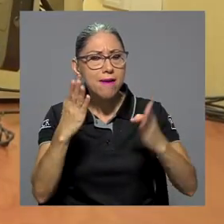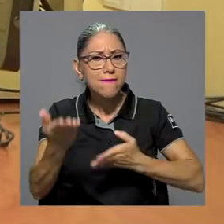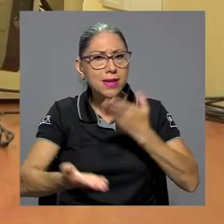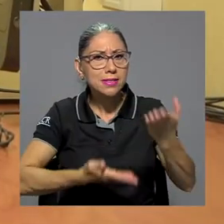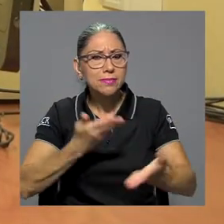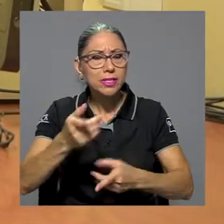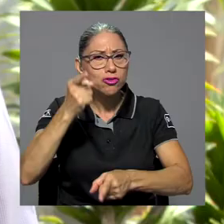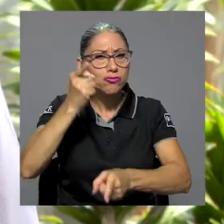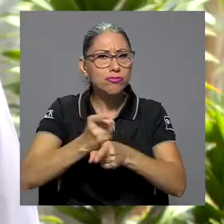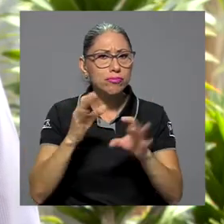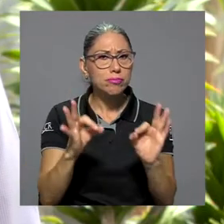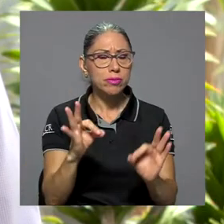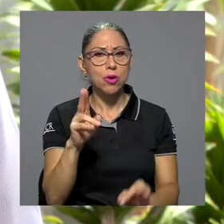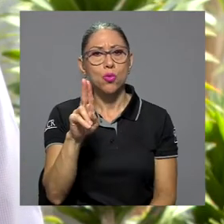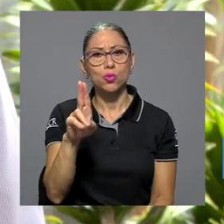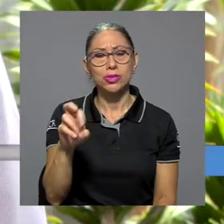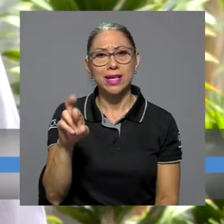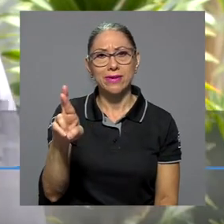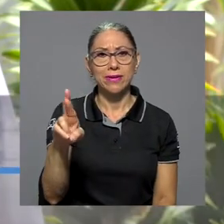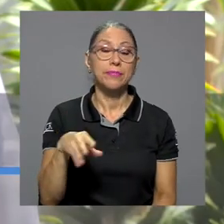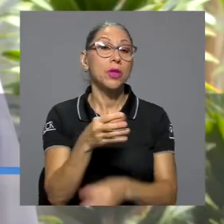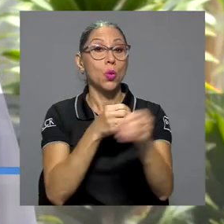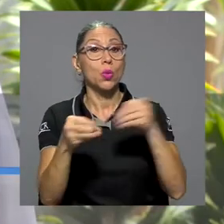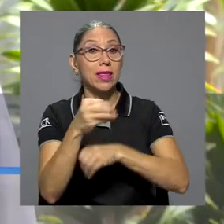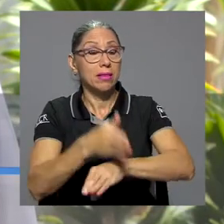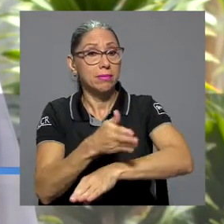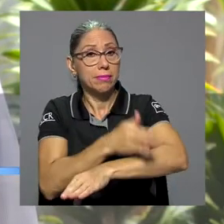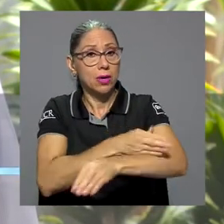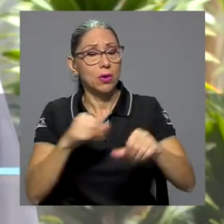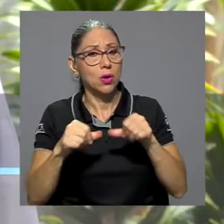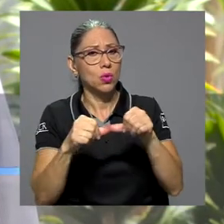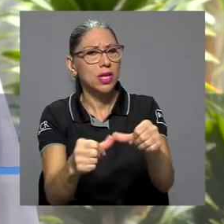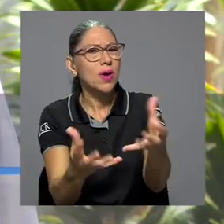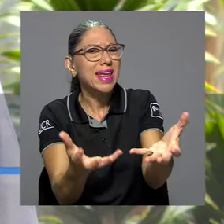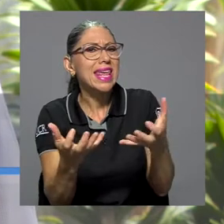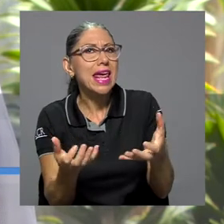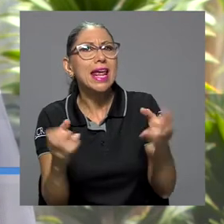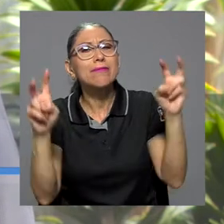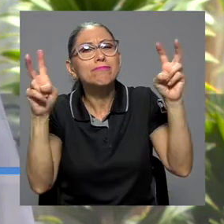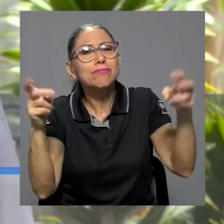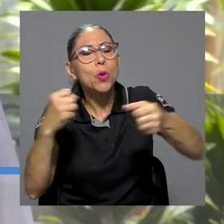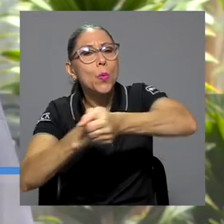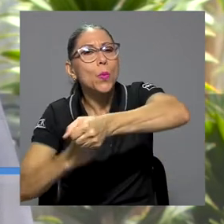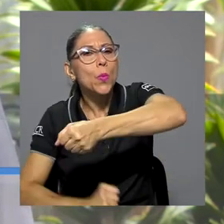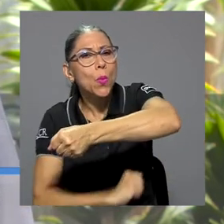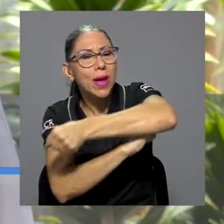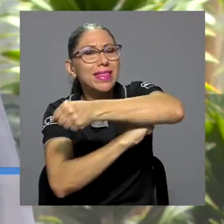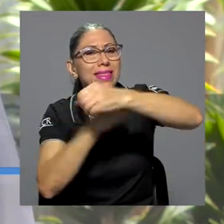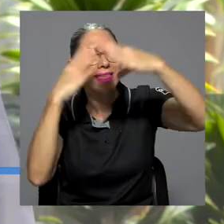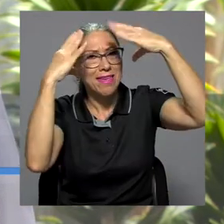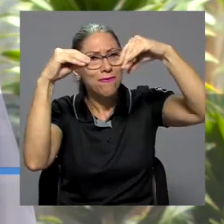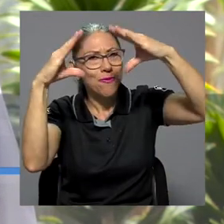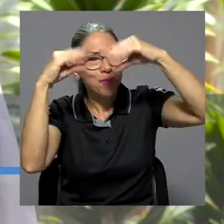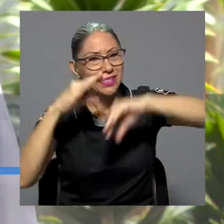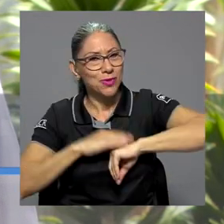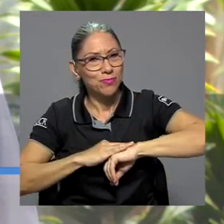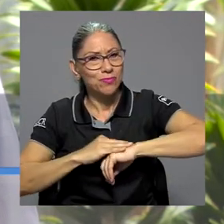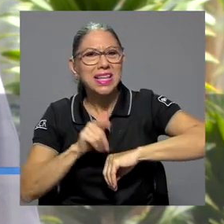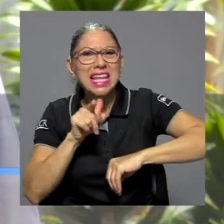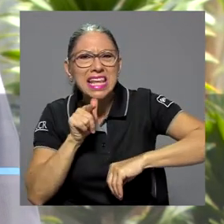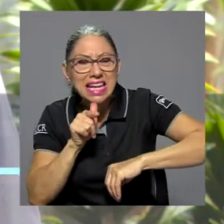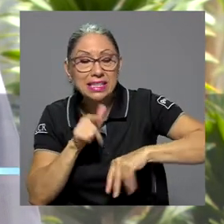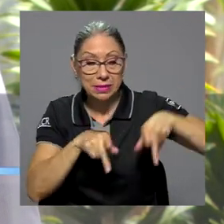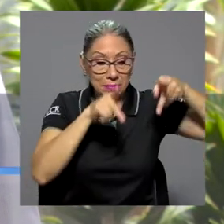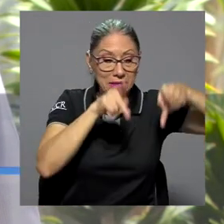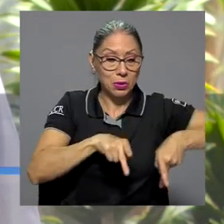la UCR. La unidad de mejora continua lo que pretende es ser un puente de información entre las personas usuarias de los